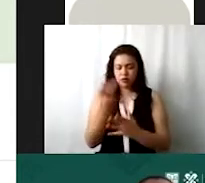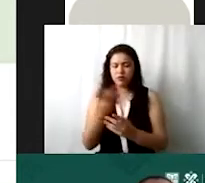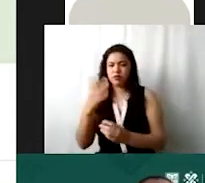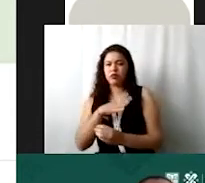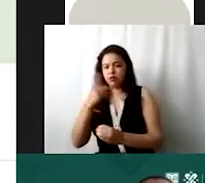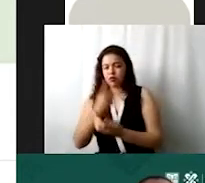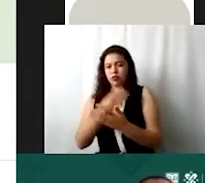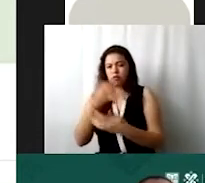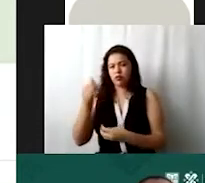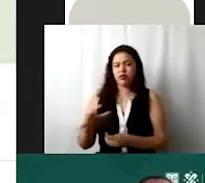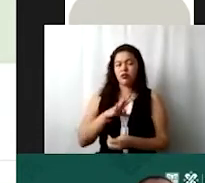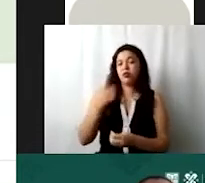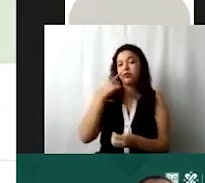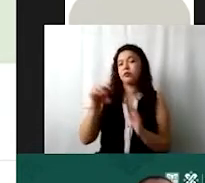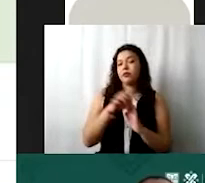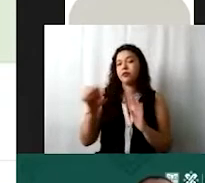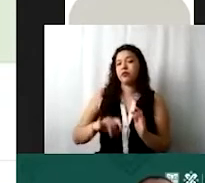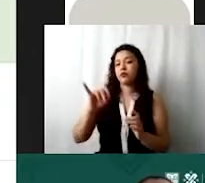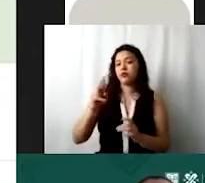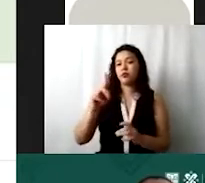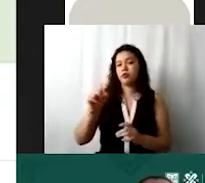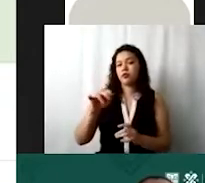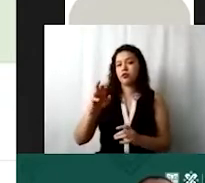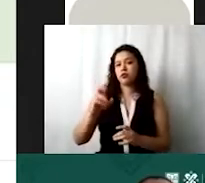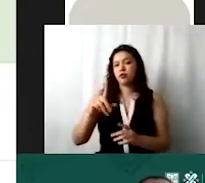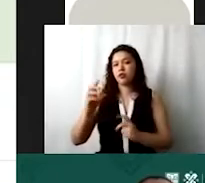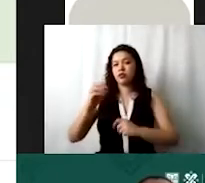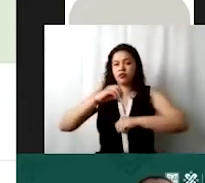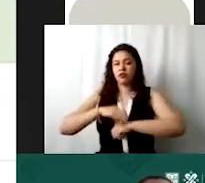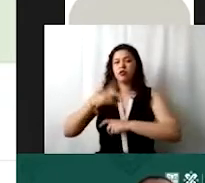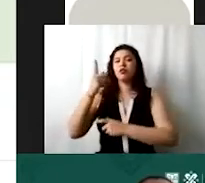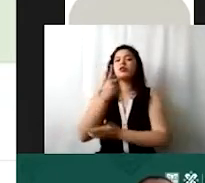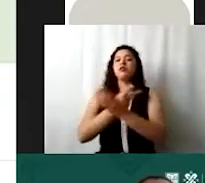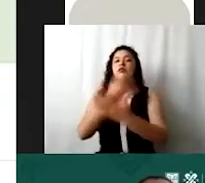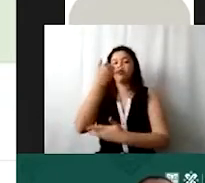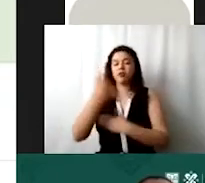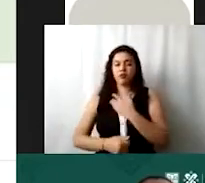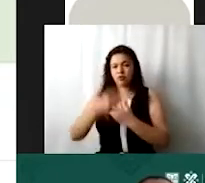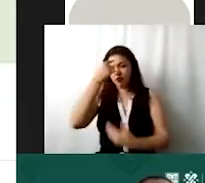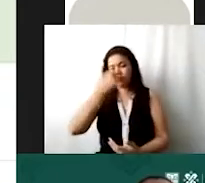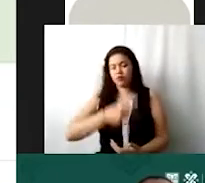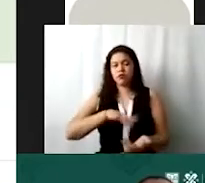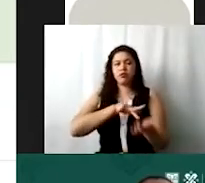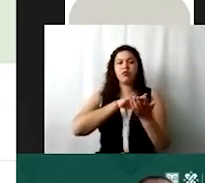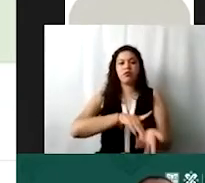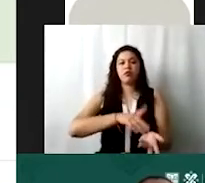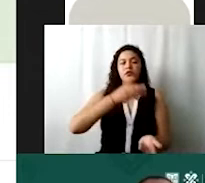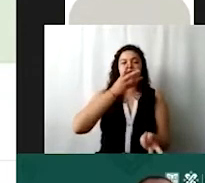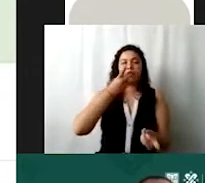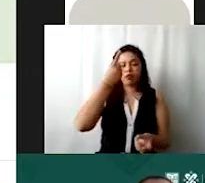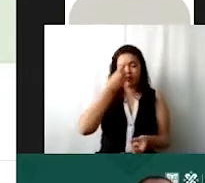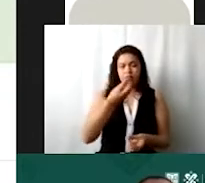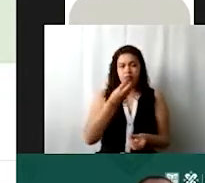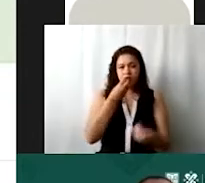En este ejemplo, Yasmin dio de alta un proyecto para apoyos de despensas a